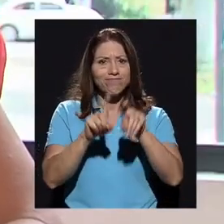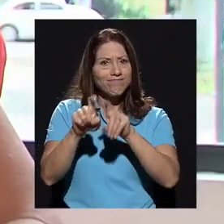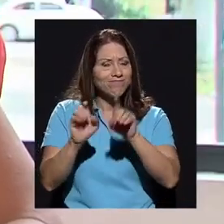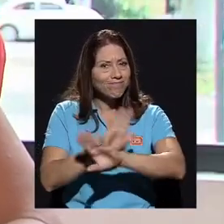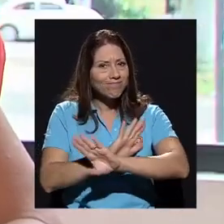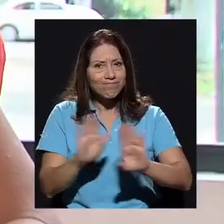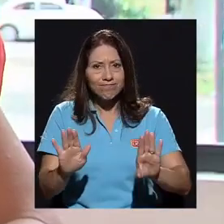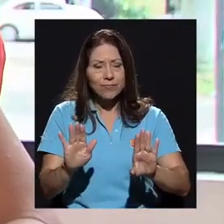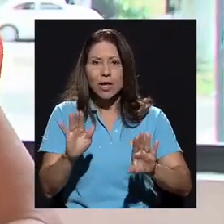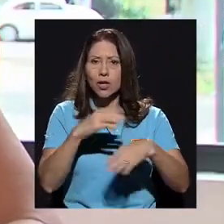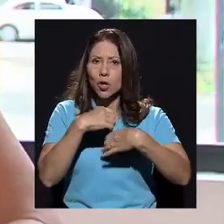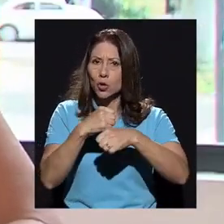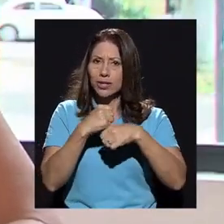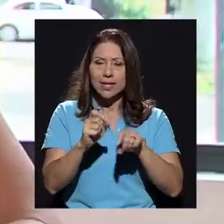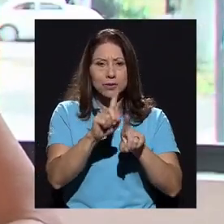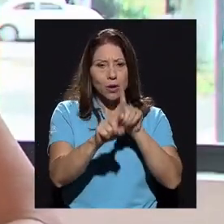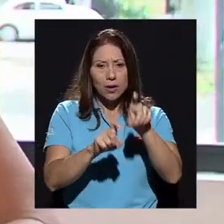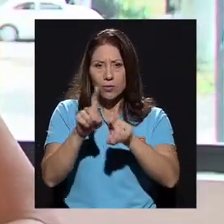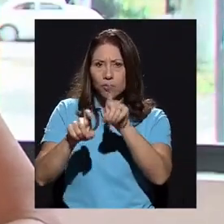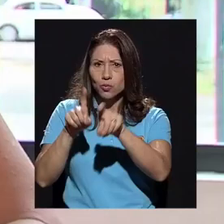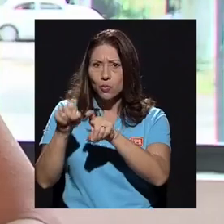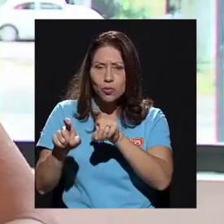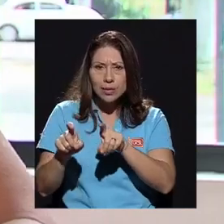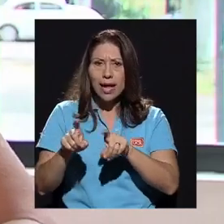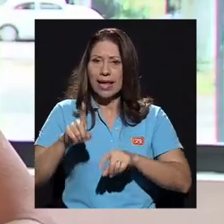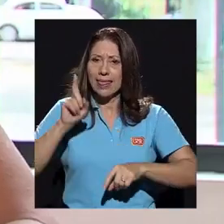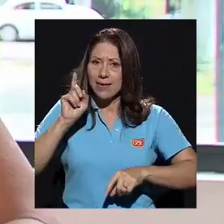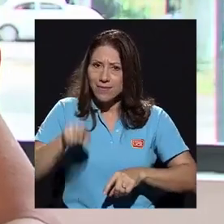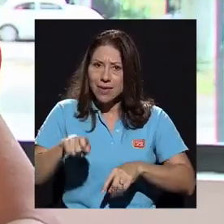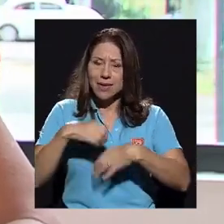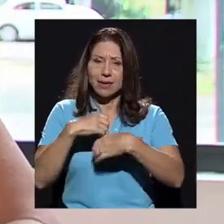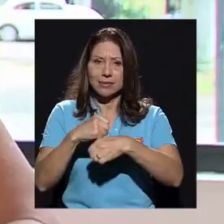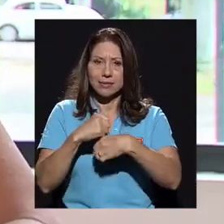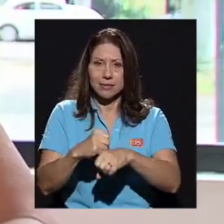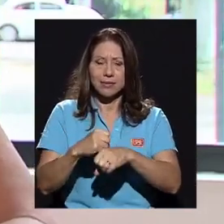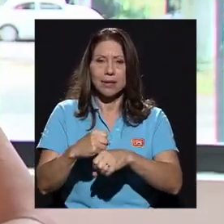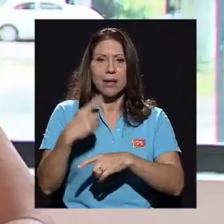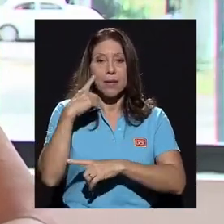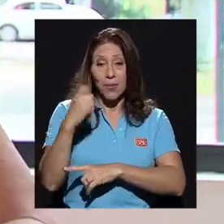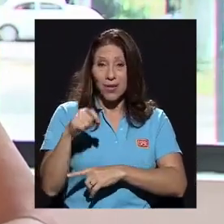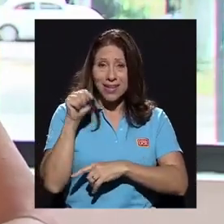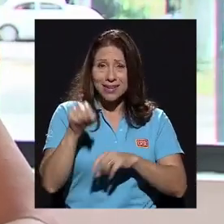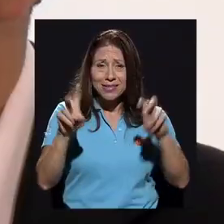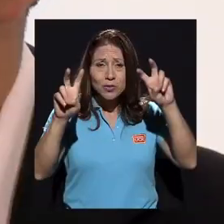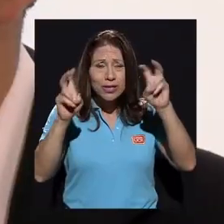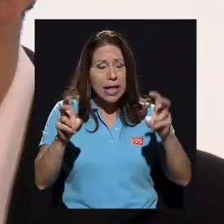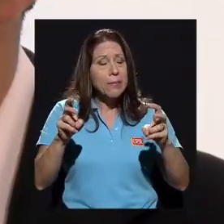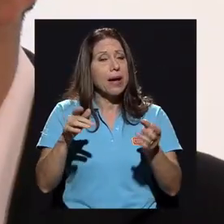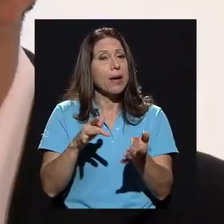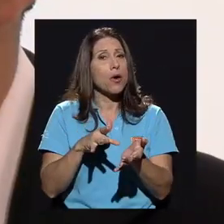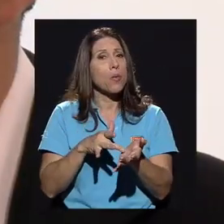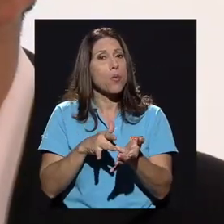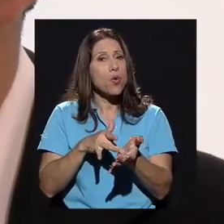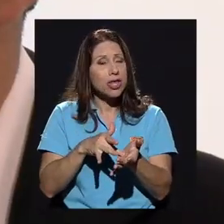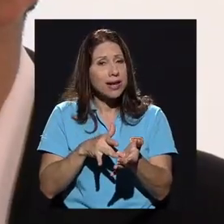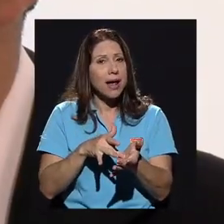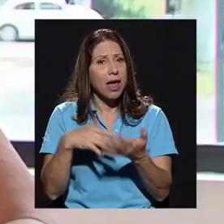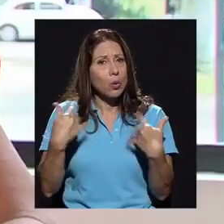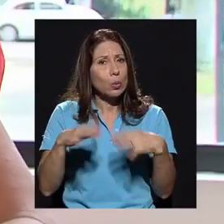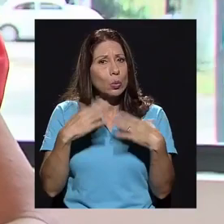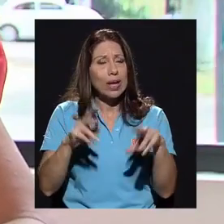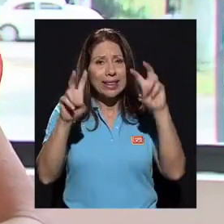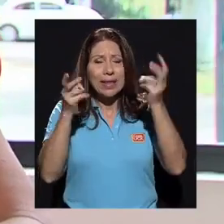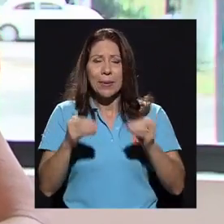hizo la consulta que debió haberse dado, puesto que es un tema muy delicado, es un tema